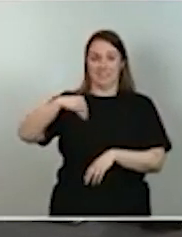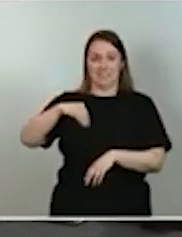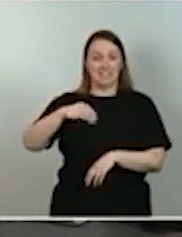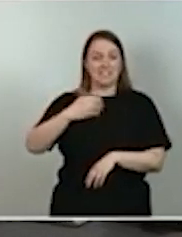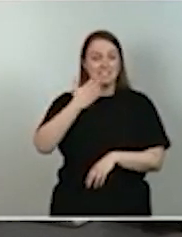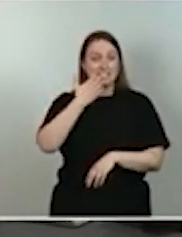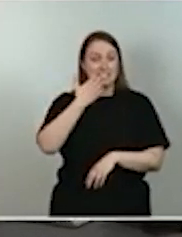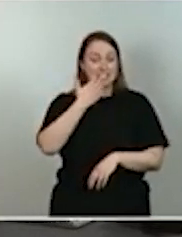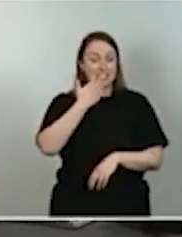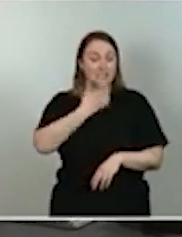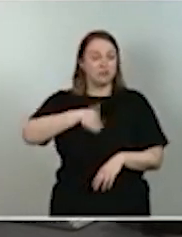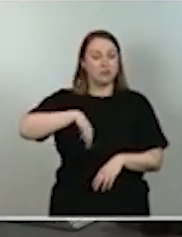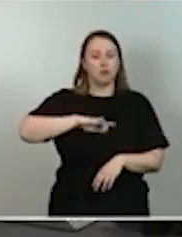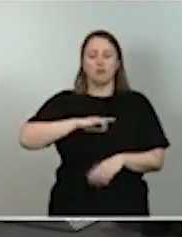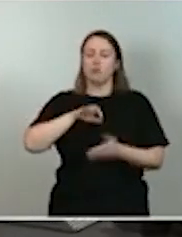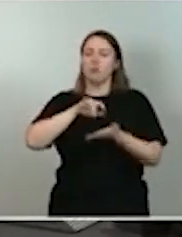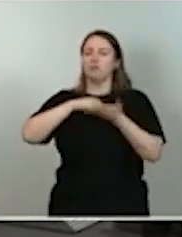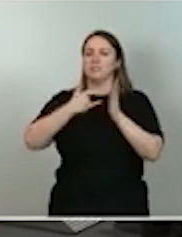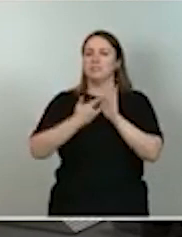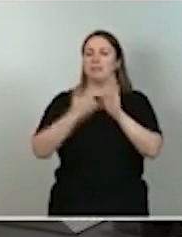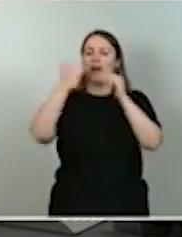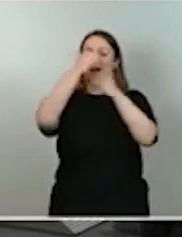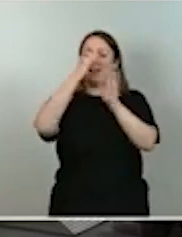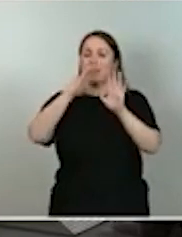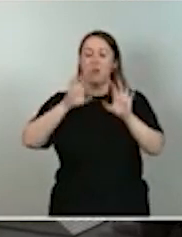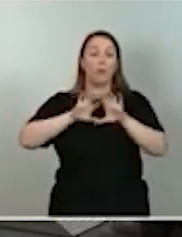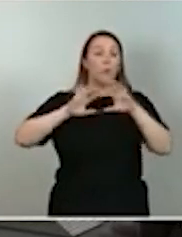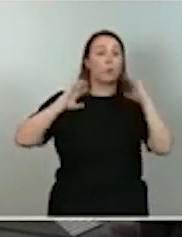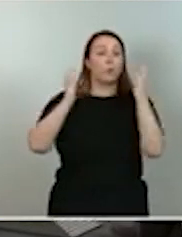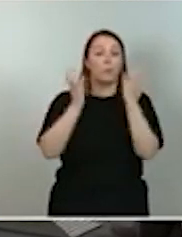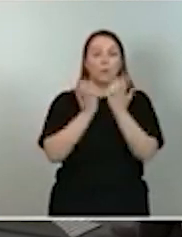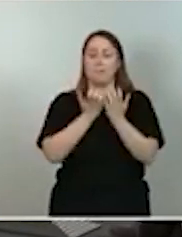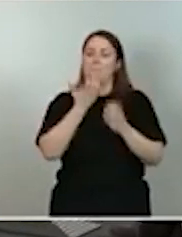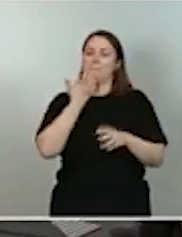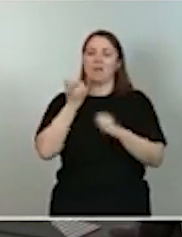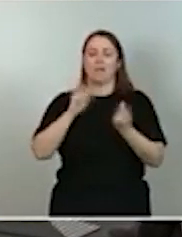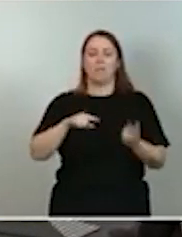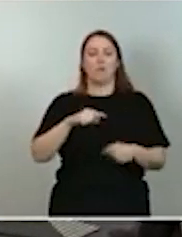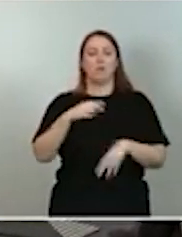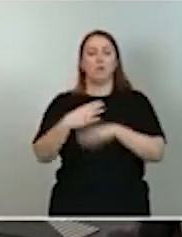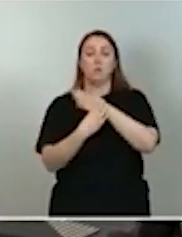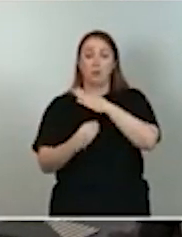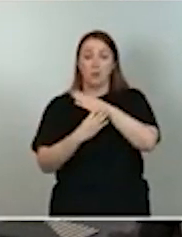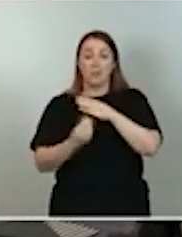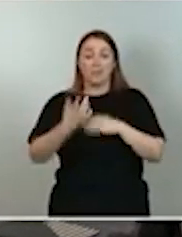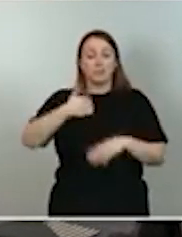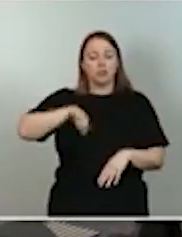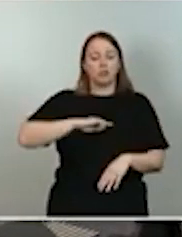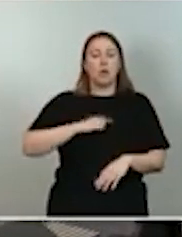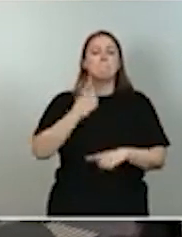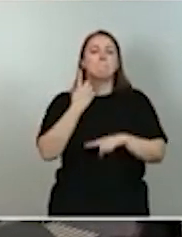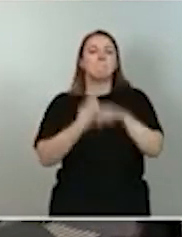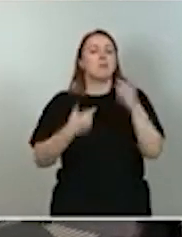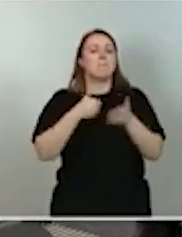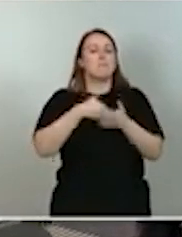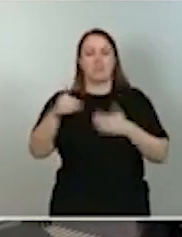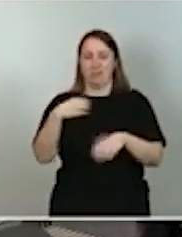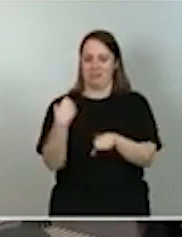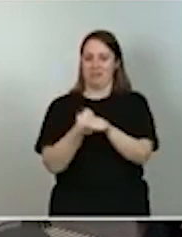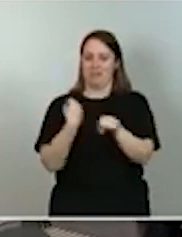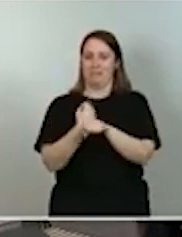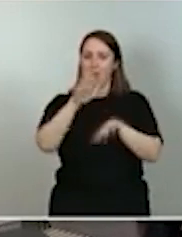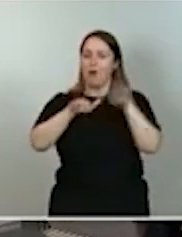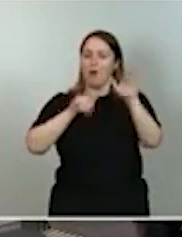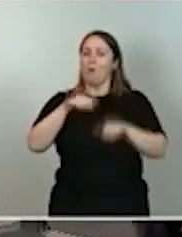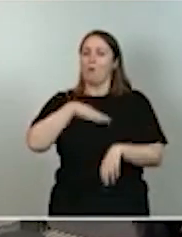de atención universal similar al de Suecia, crearíamos medio millón de empleos. Medio millón de empleos que nos permitirían